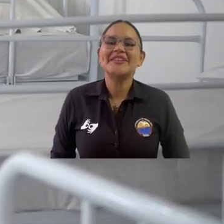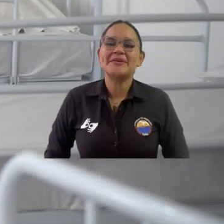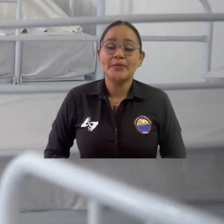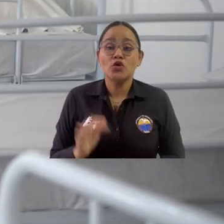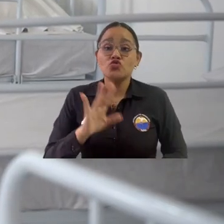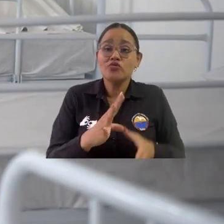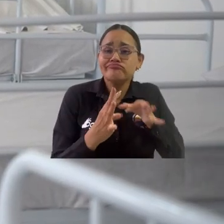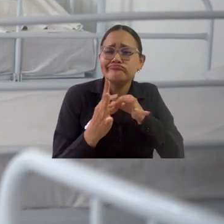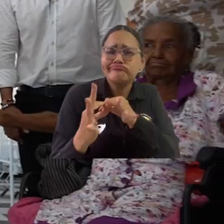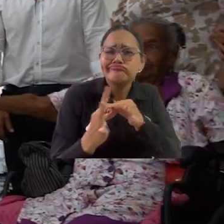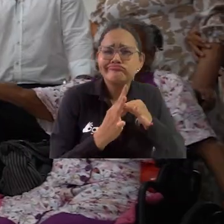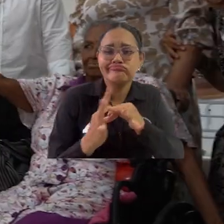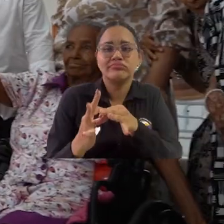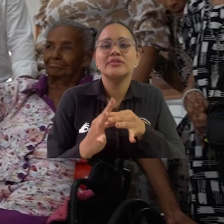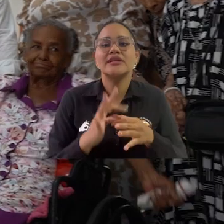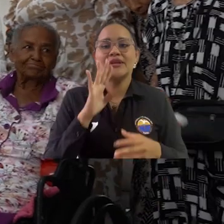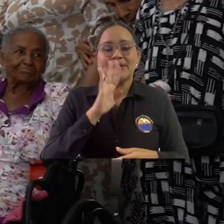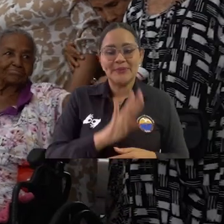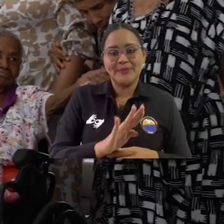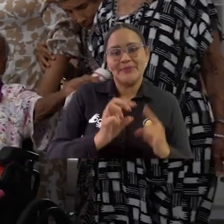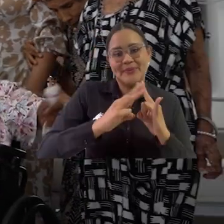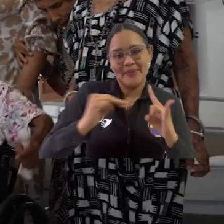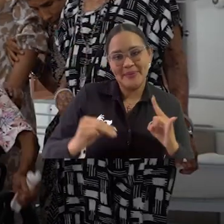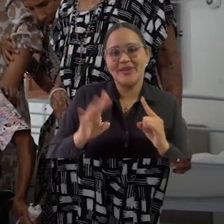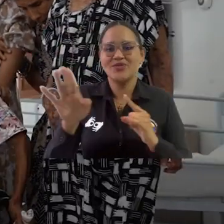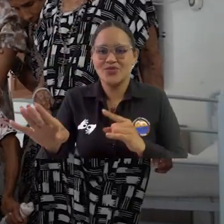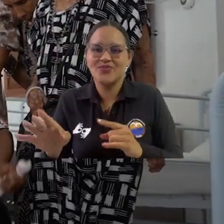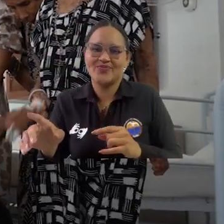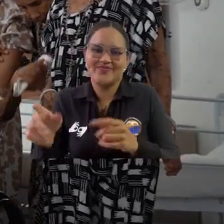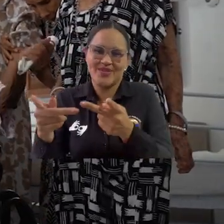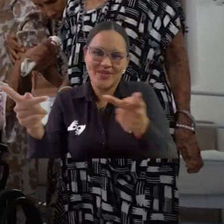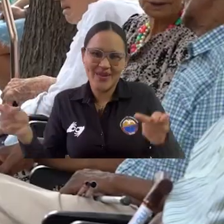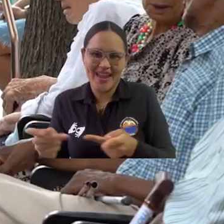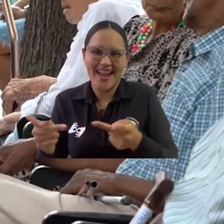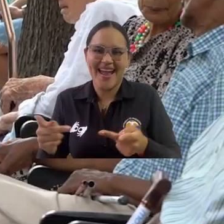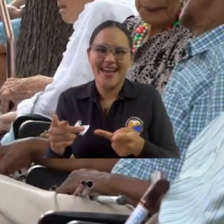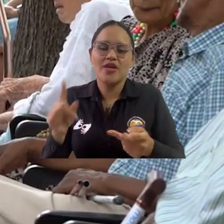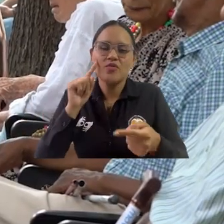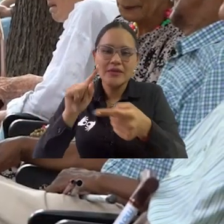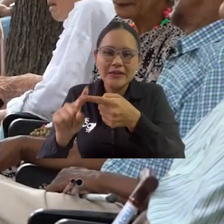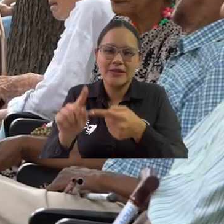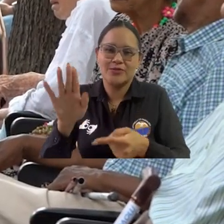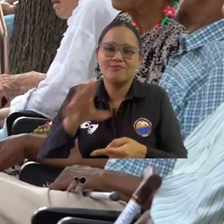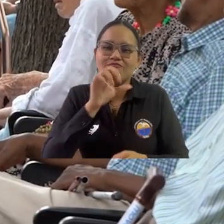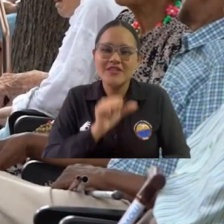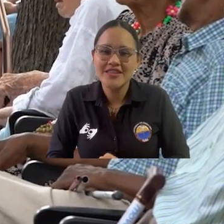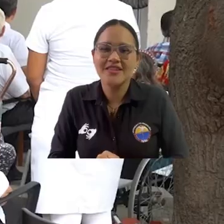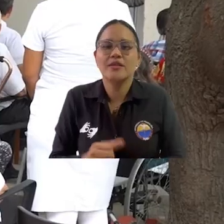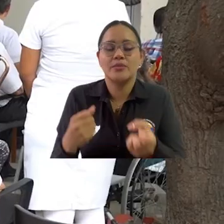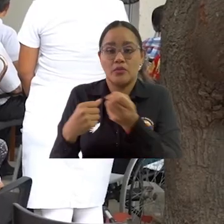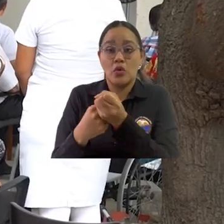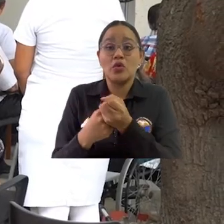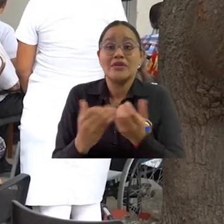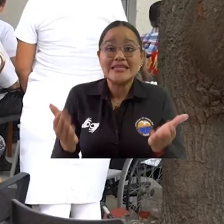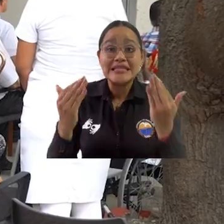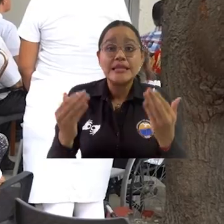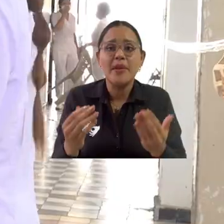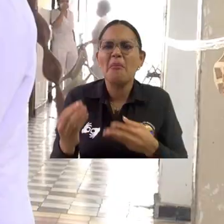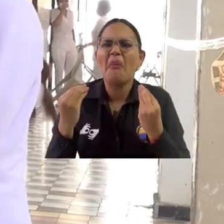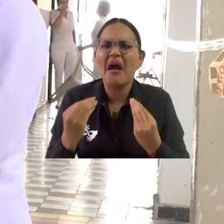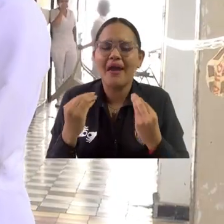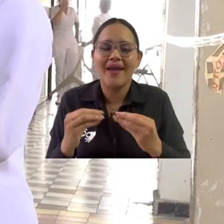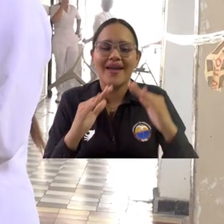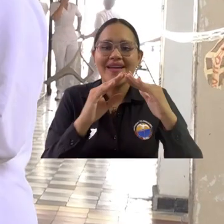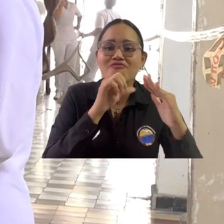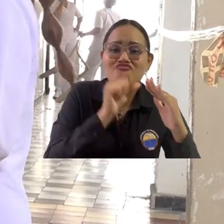La acción conjunta entre Unimagdalena y el Centro de Bienestar ha permitido mejorar la calidad de vida de los adultos mayores del asilo, una